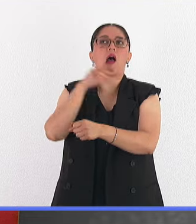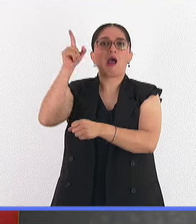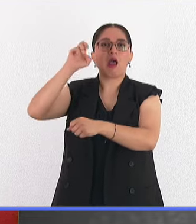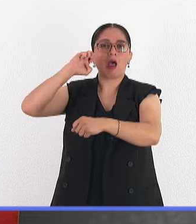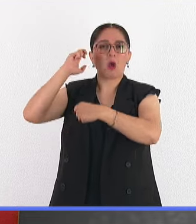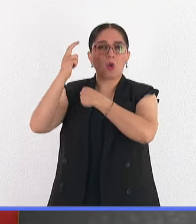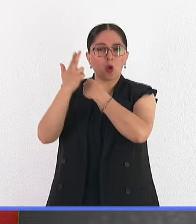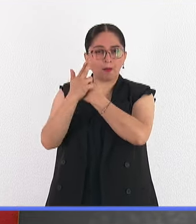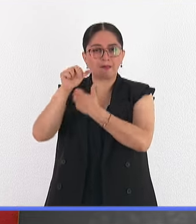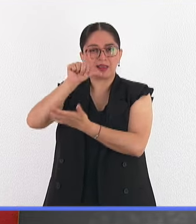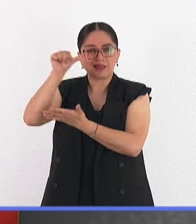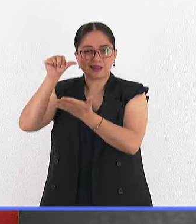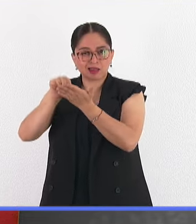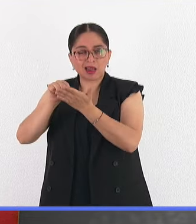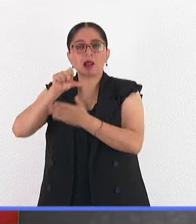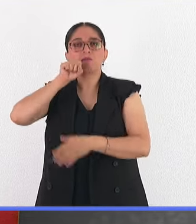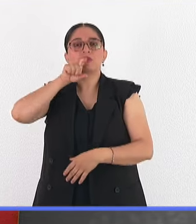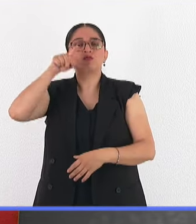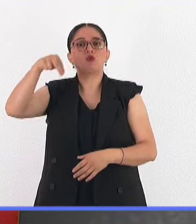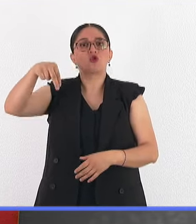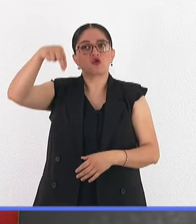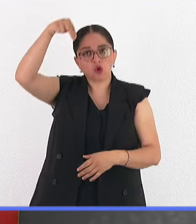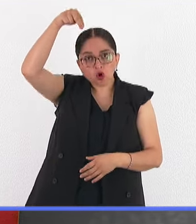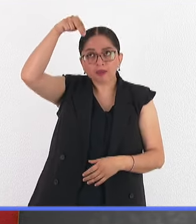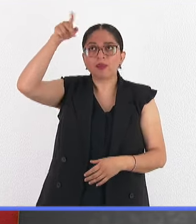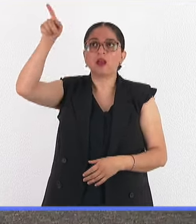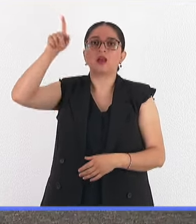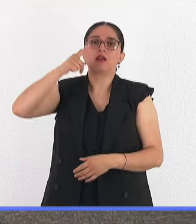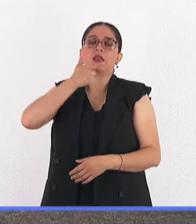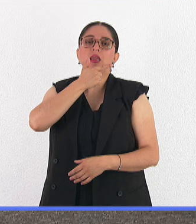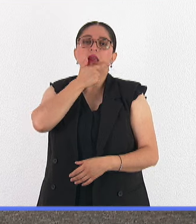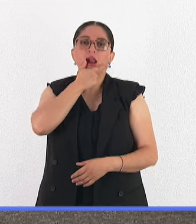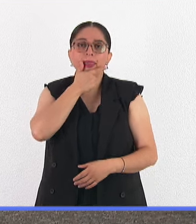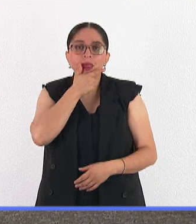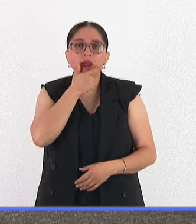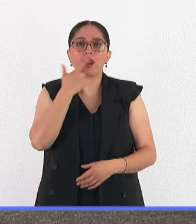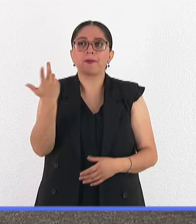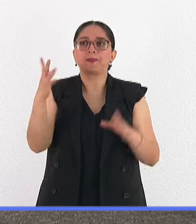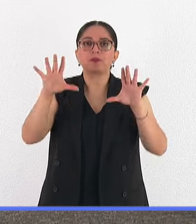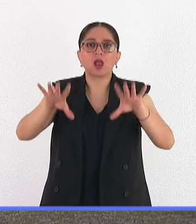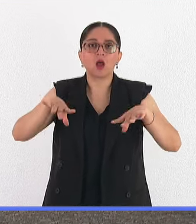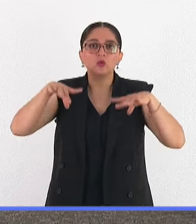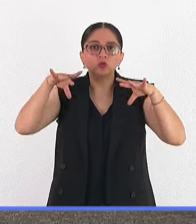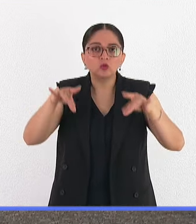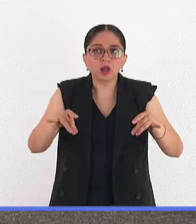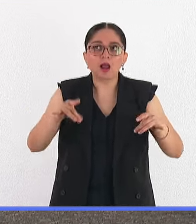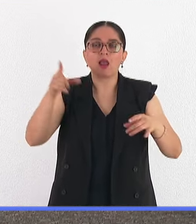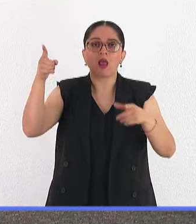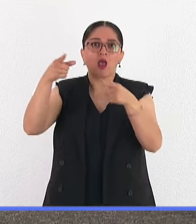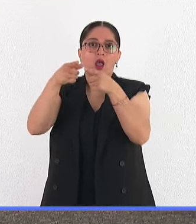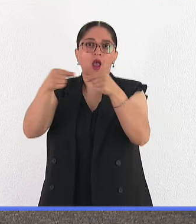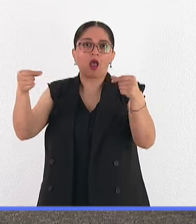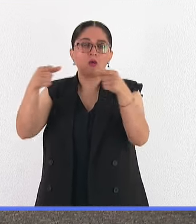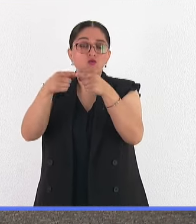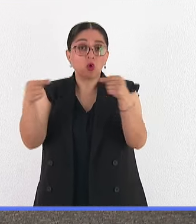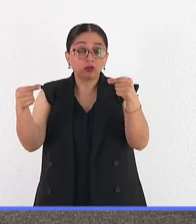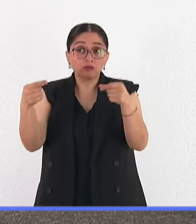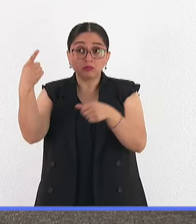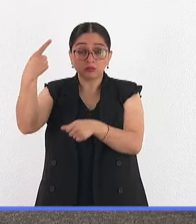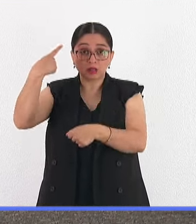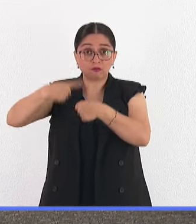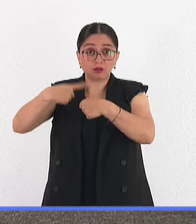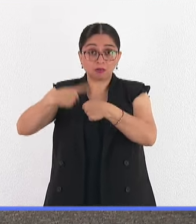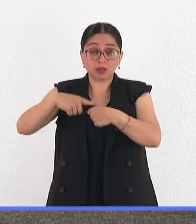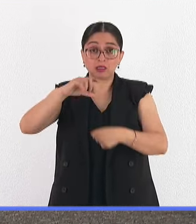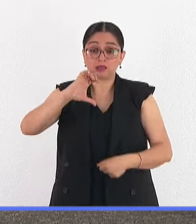y Europa del Norte, en Inglaterra, también en Australia y en Japón. Entonces, ahora la enfermedad de Chagas se considera